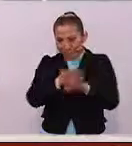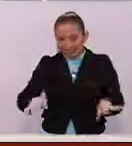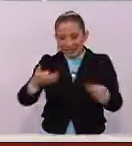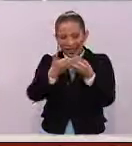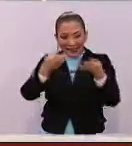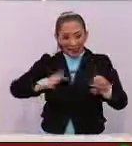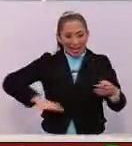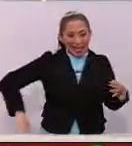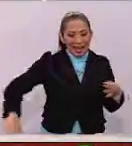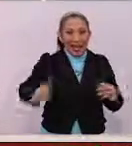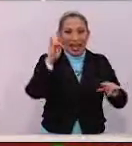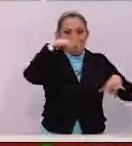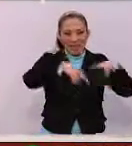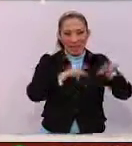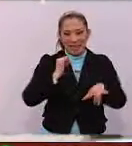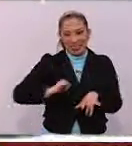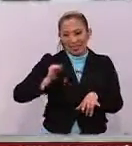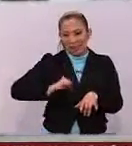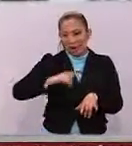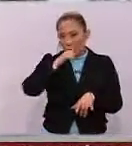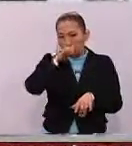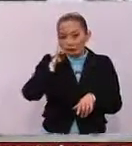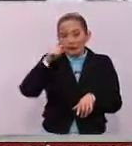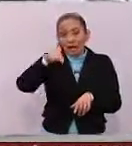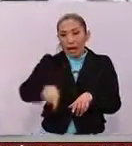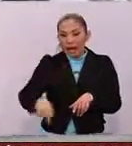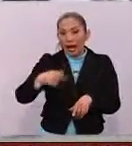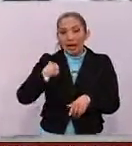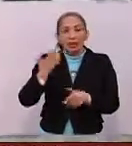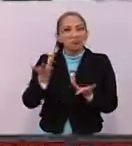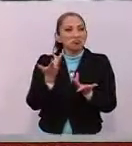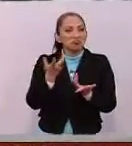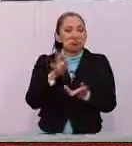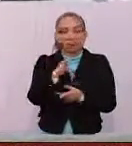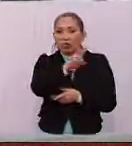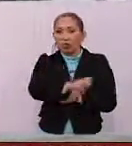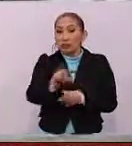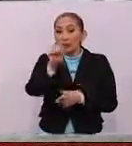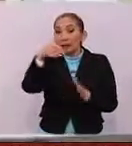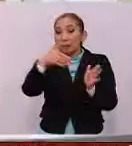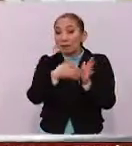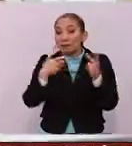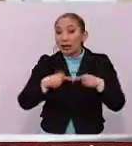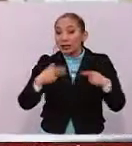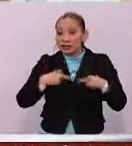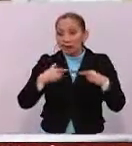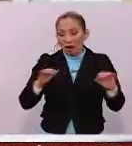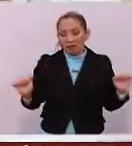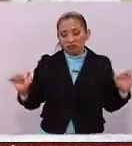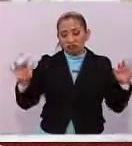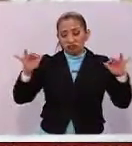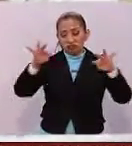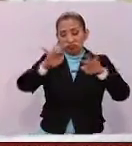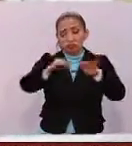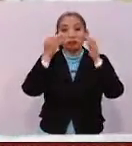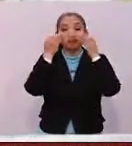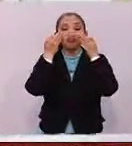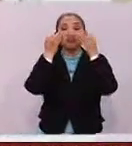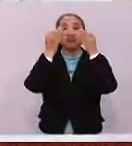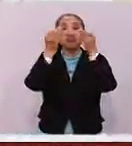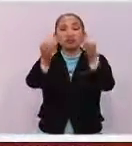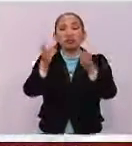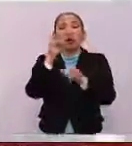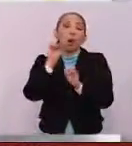de la antigua Seria de Juárez. En ese lugar, una cantidad estimada de doscientos veinte mil personas podrán estar presentes o seguir la